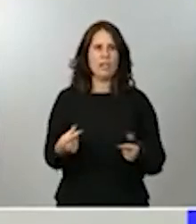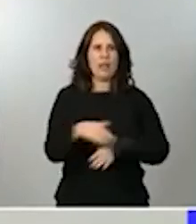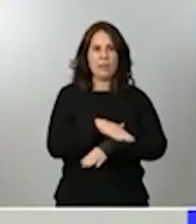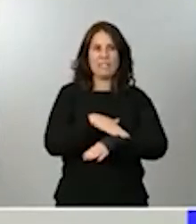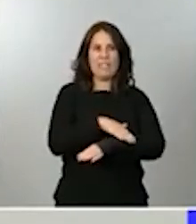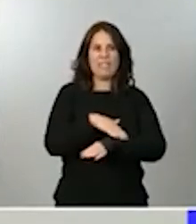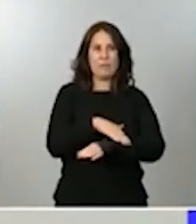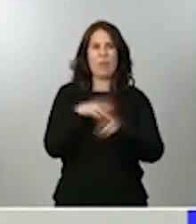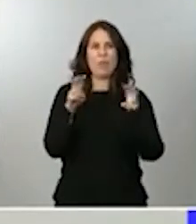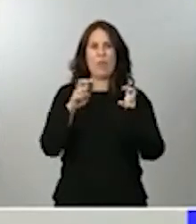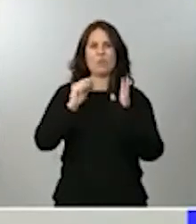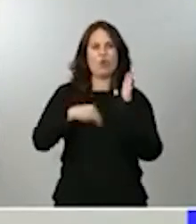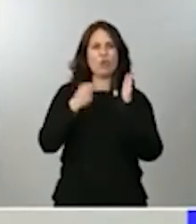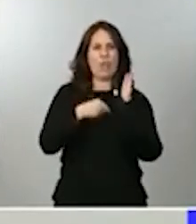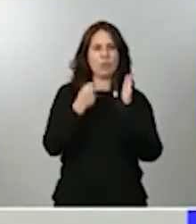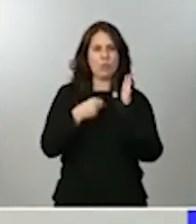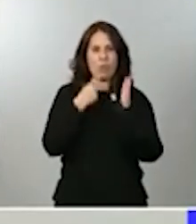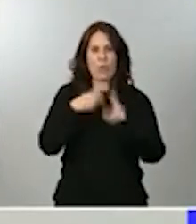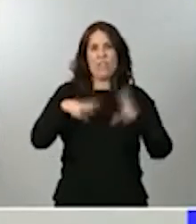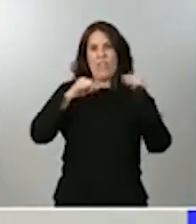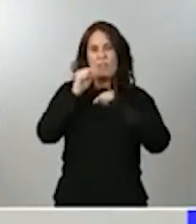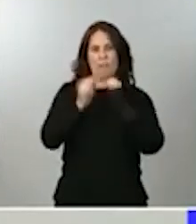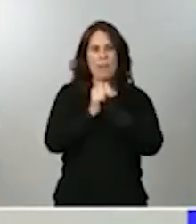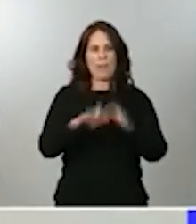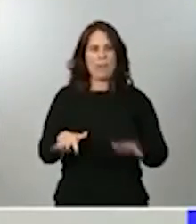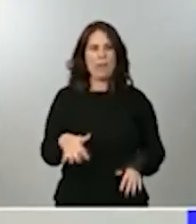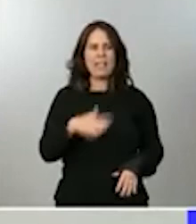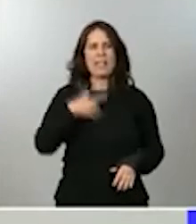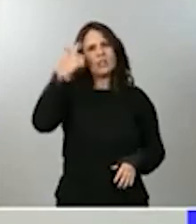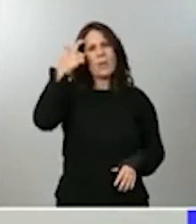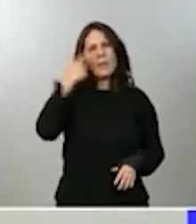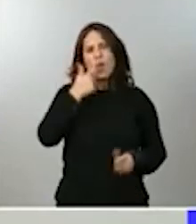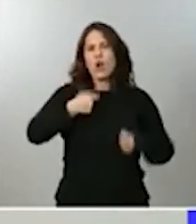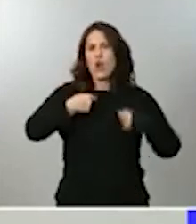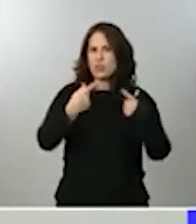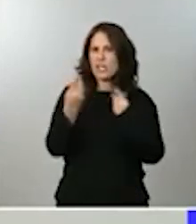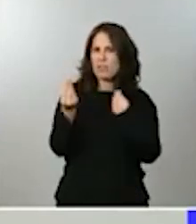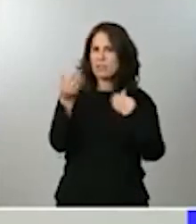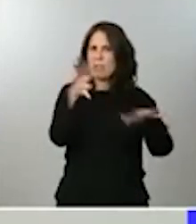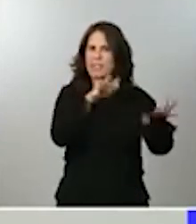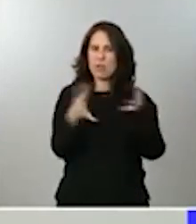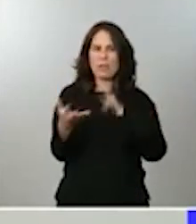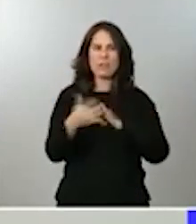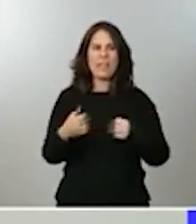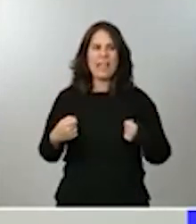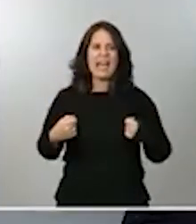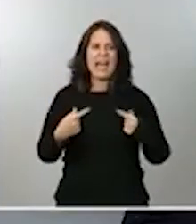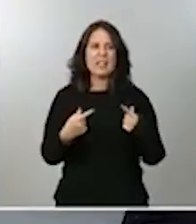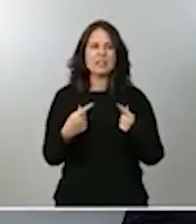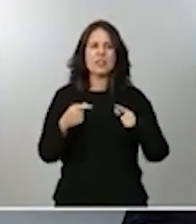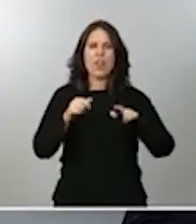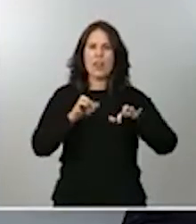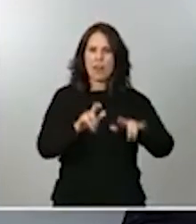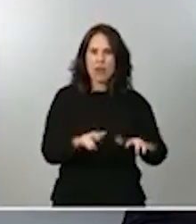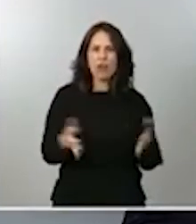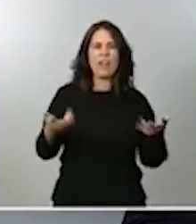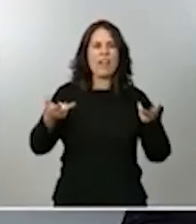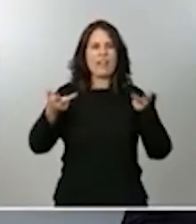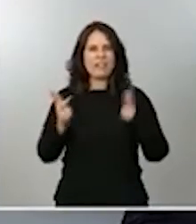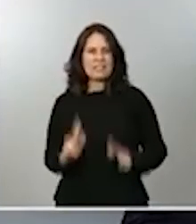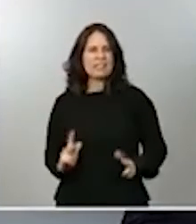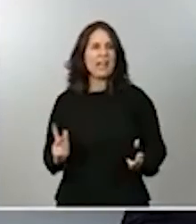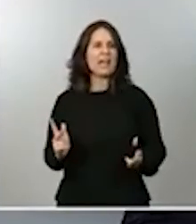que habrá que hacer cuando acabe la pandemia. Quería saber si tienen estimado el coste de los gastos en ordenador, en silla, datos,